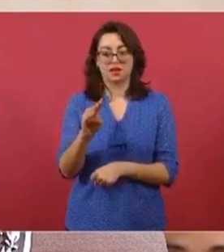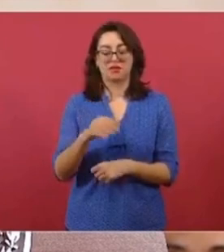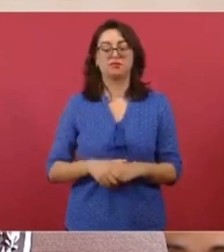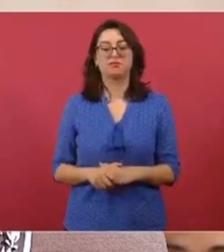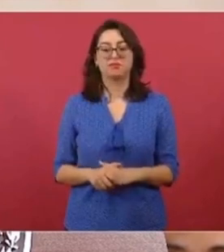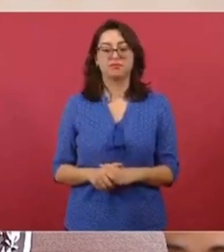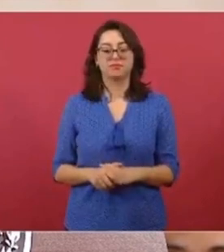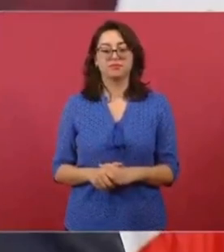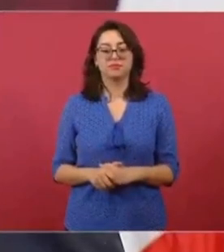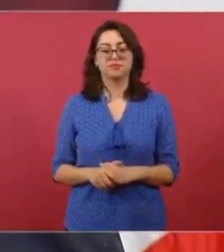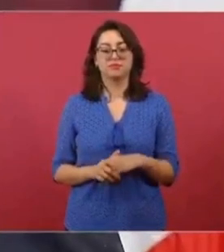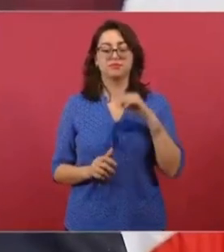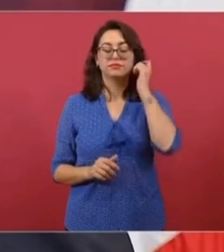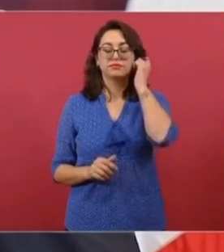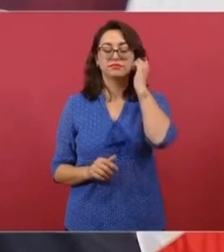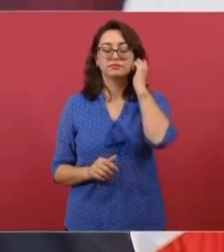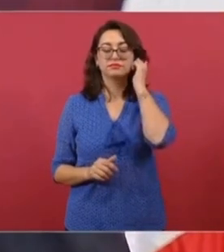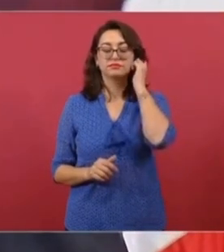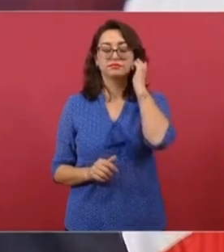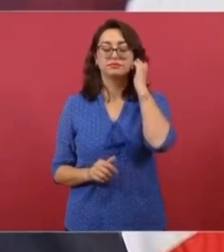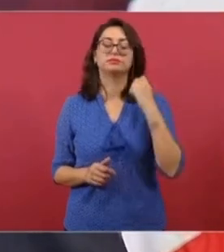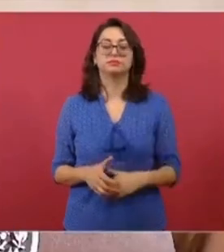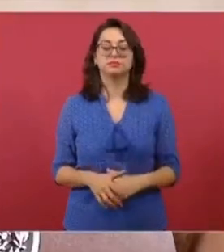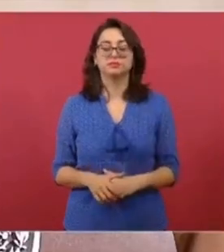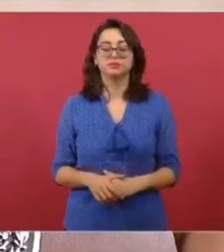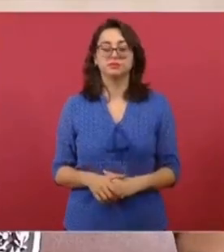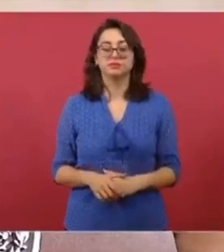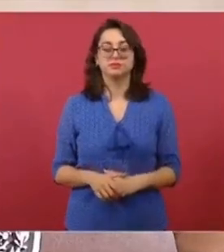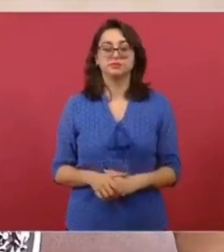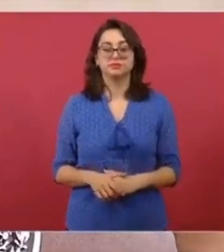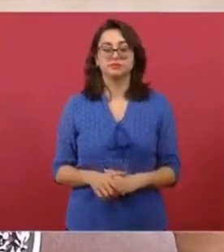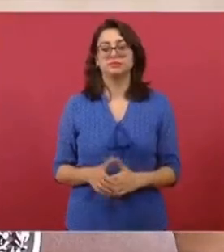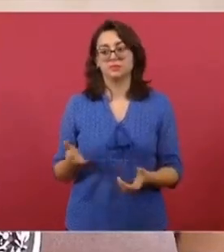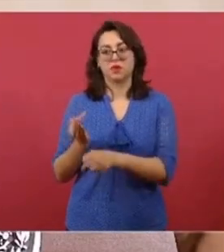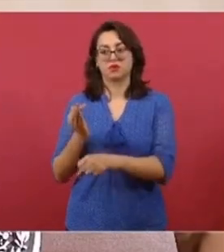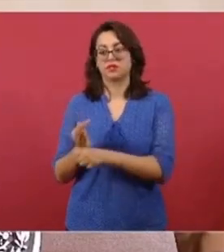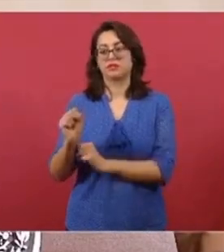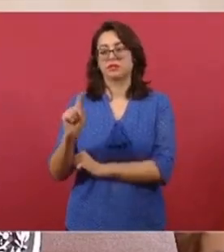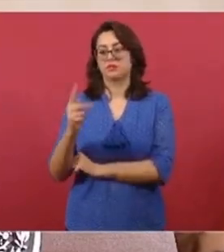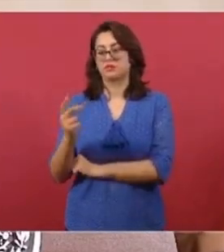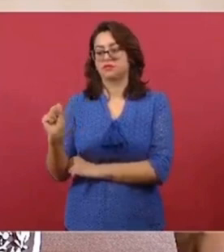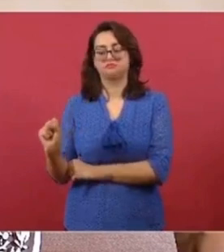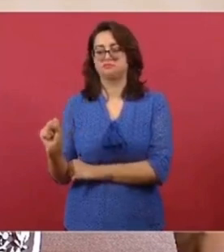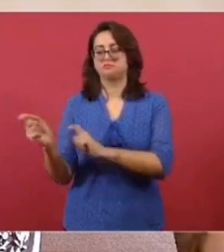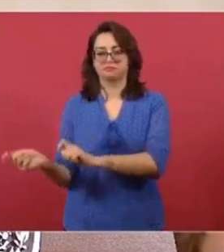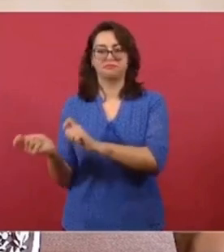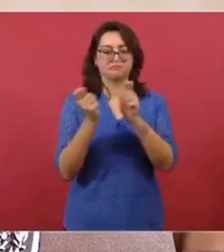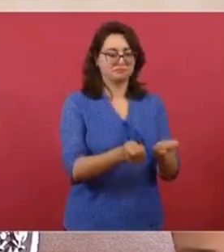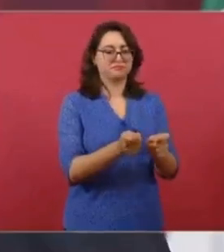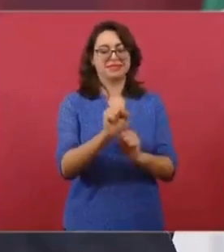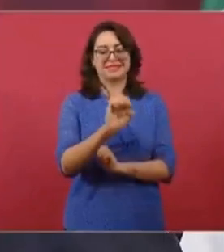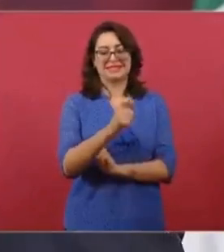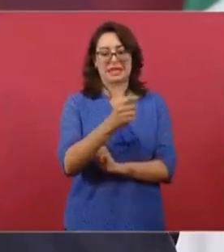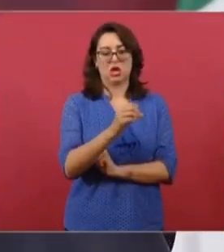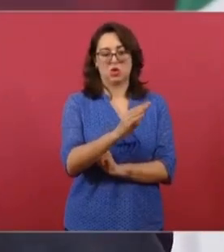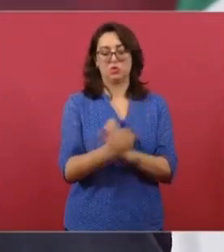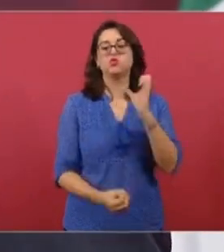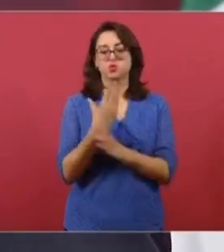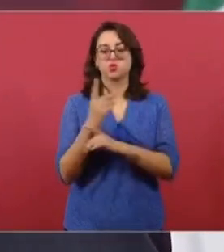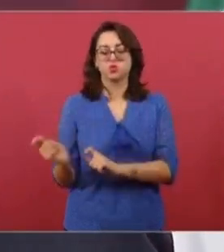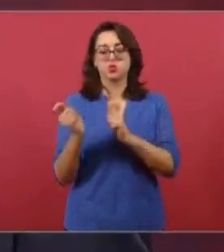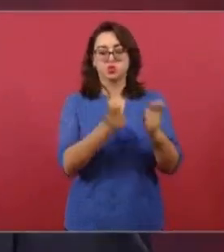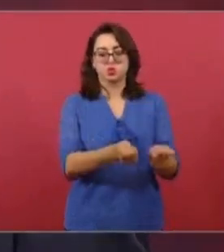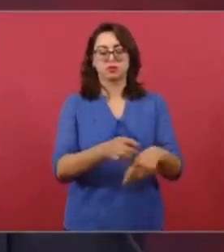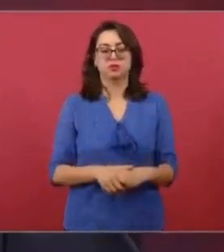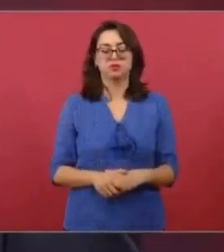Alcalde, actual secretaria de Trabajo. Ella va a ser la